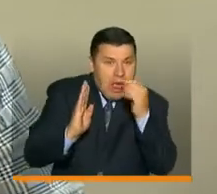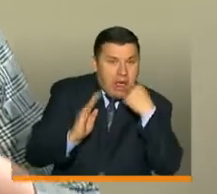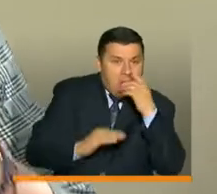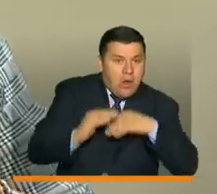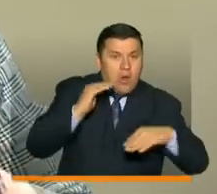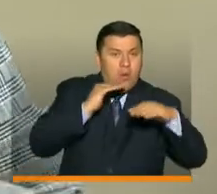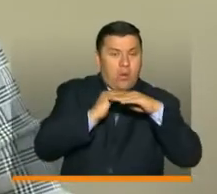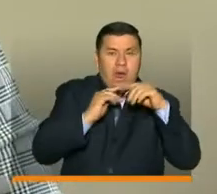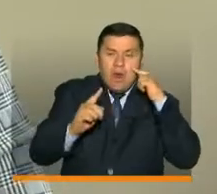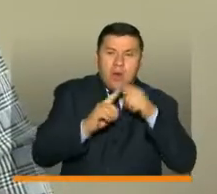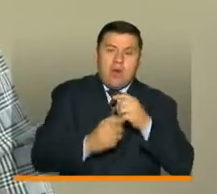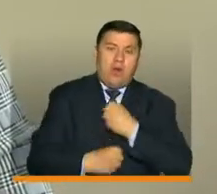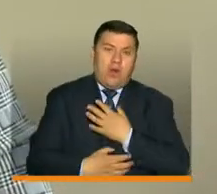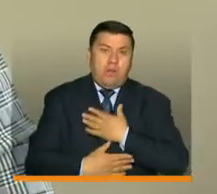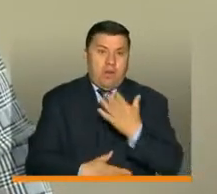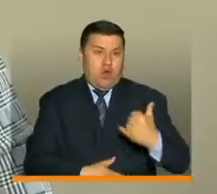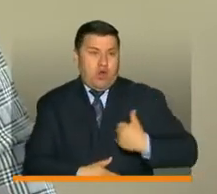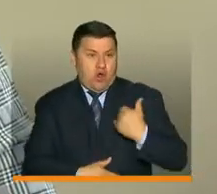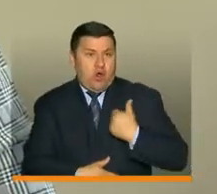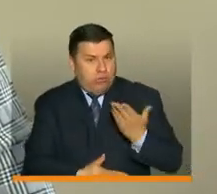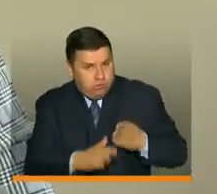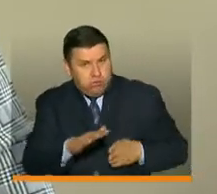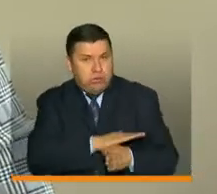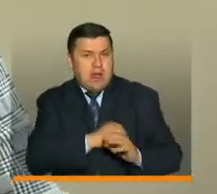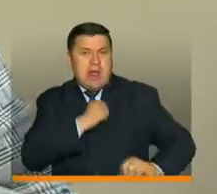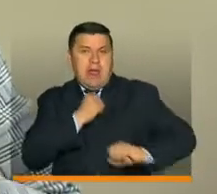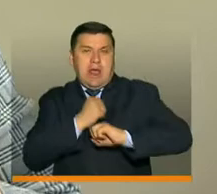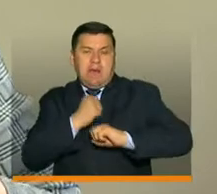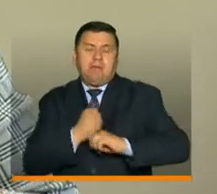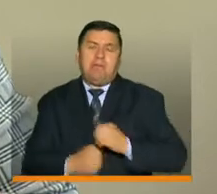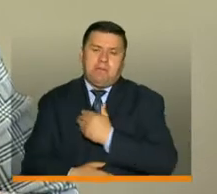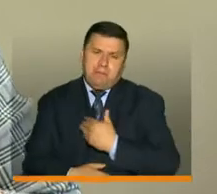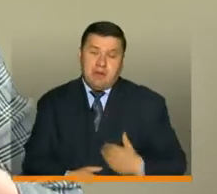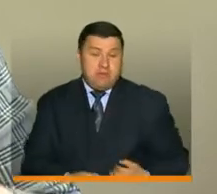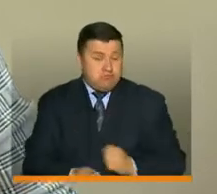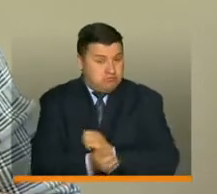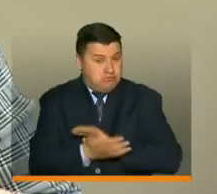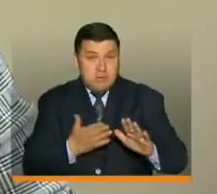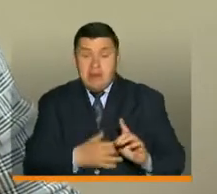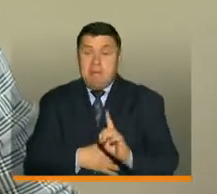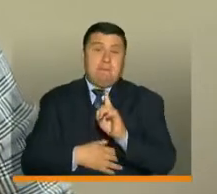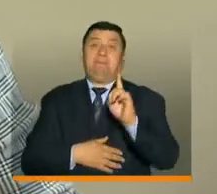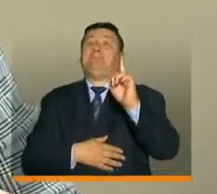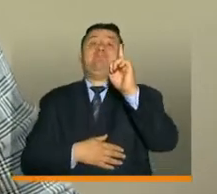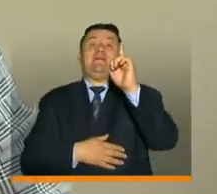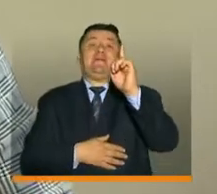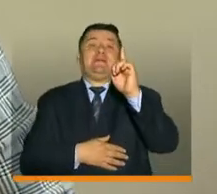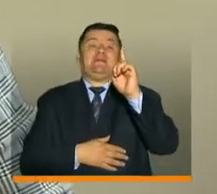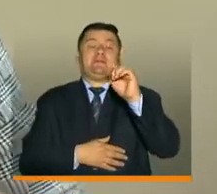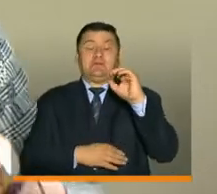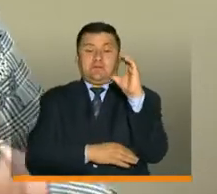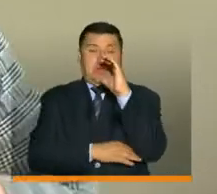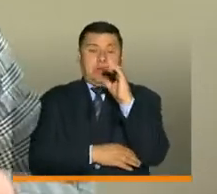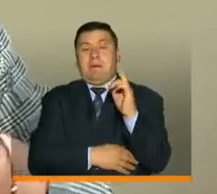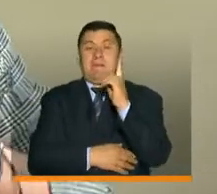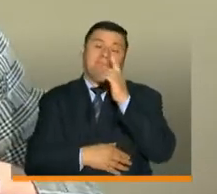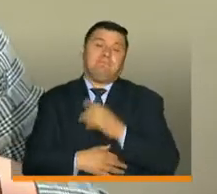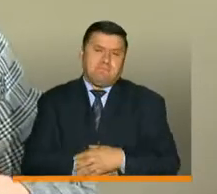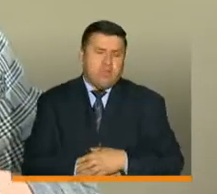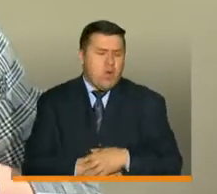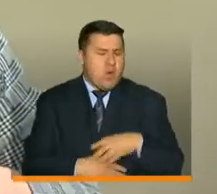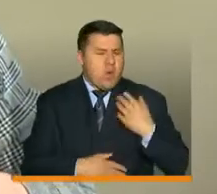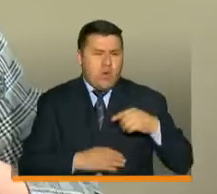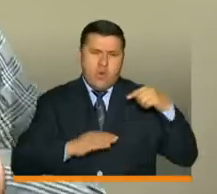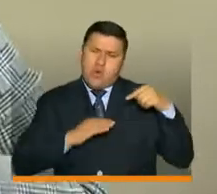equidad que le da la oportunidad a los jóvenes de tener este apoyo, presidente, con una gratuidad, era la primera vez que se hacía en el país, presidente, y de una